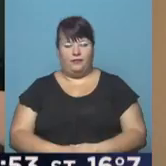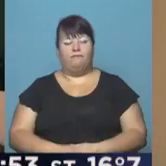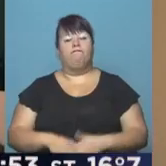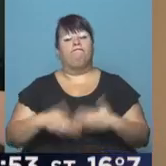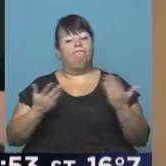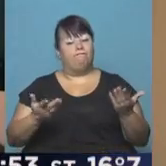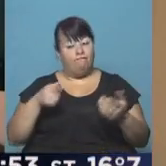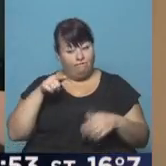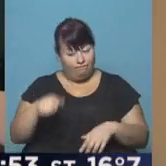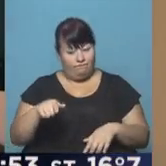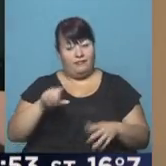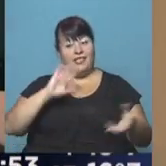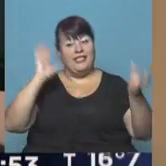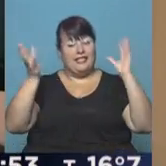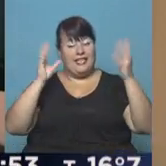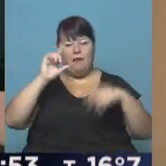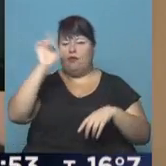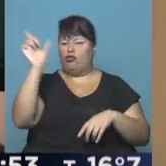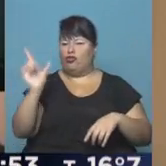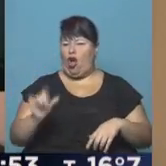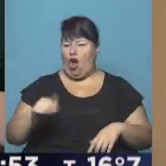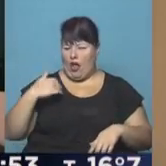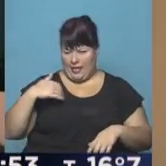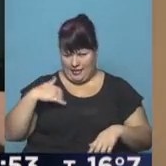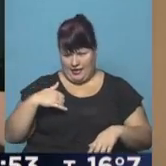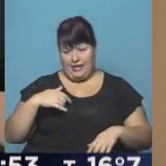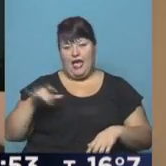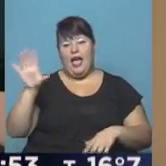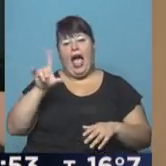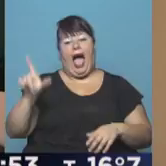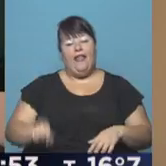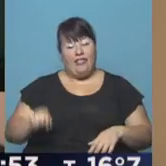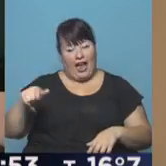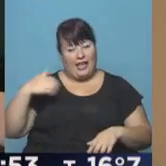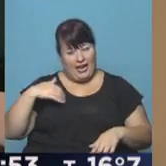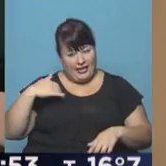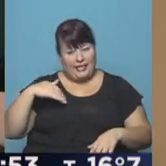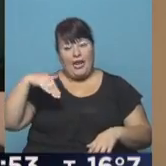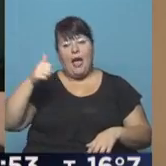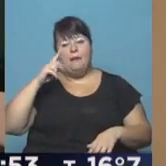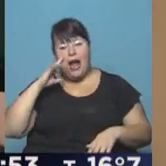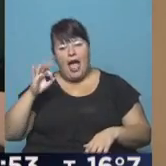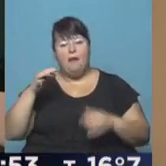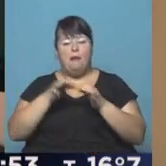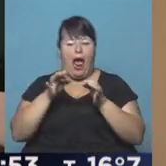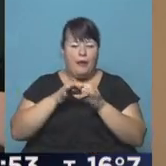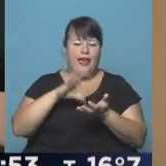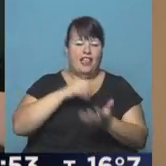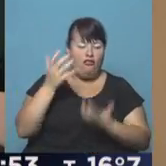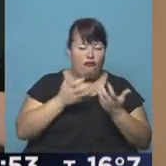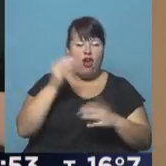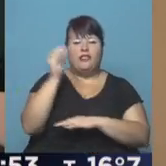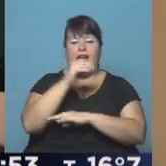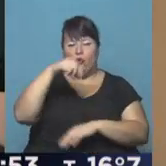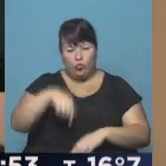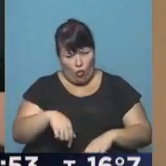Y este, sí, este es el pronóstico para todo el territorio del país y en el sector antártico argentino, Marambio, Isas, Malvinas, Tierra del Fuego, Sur de